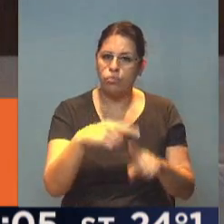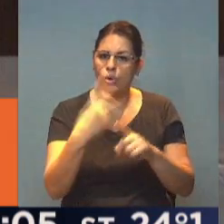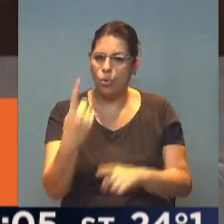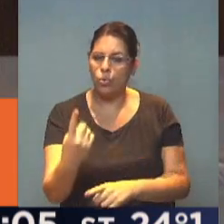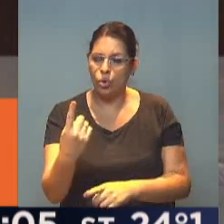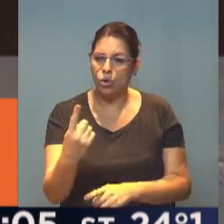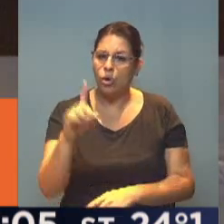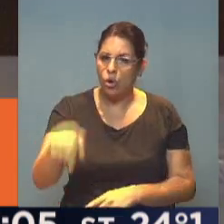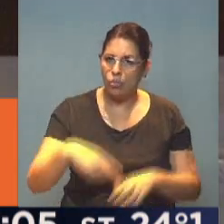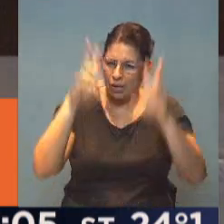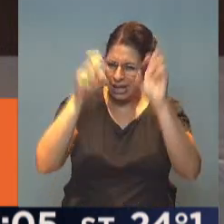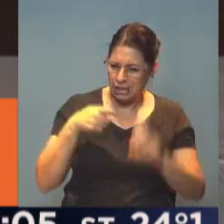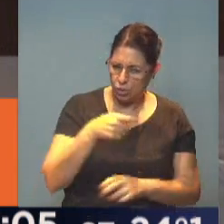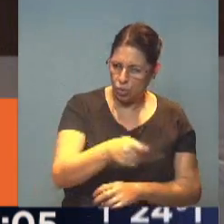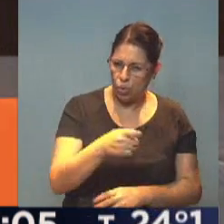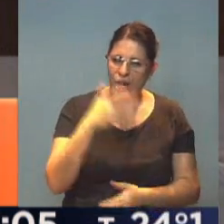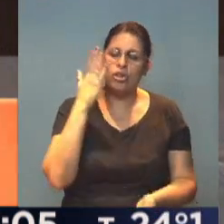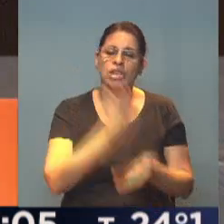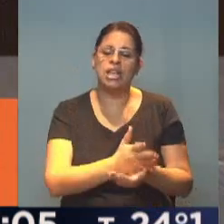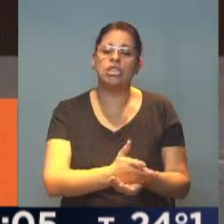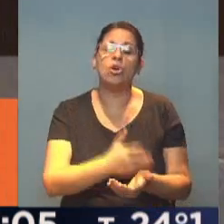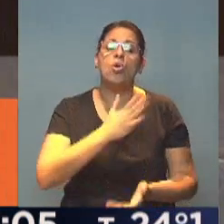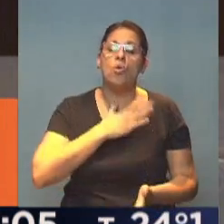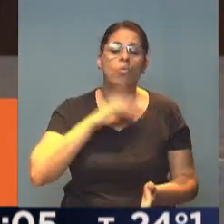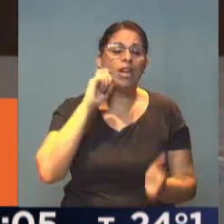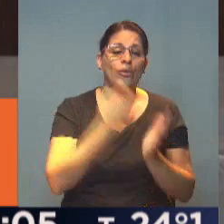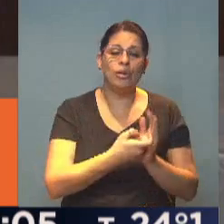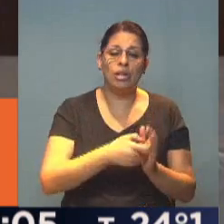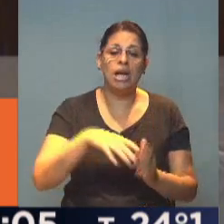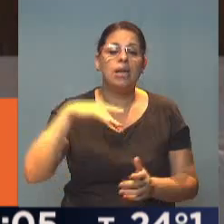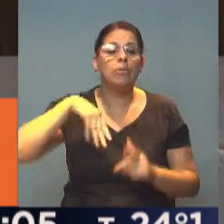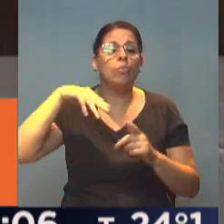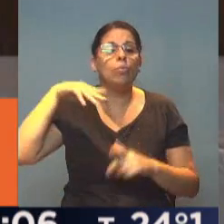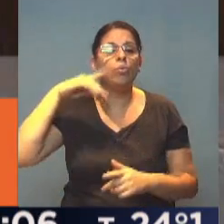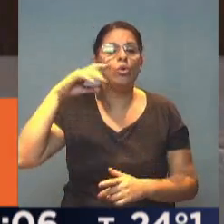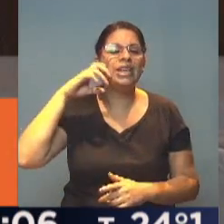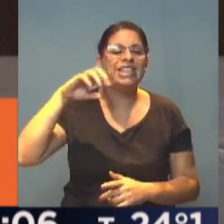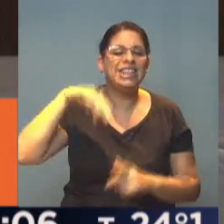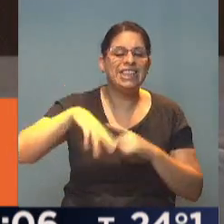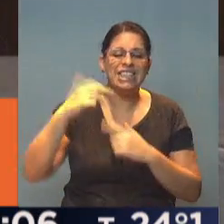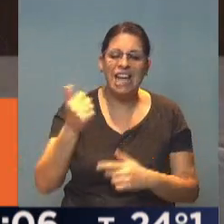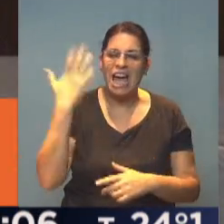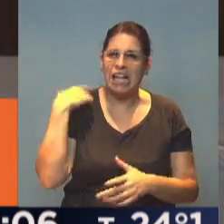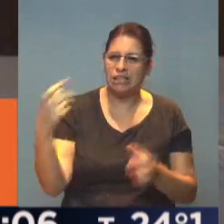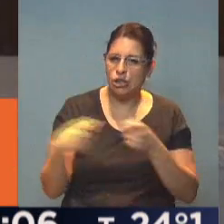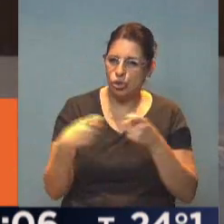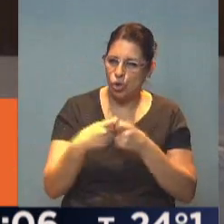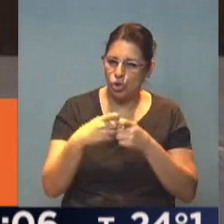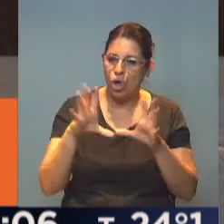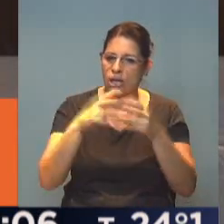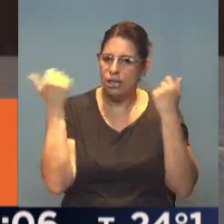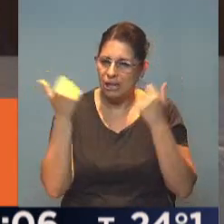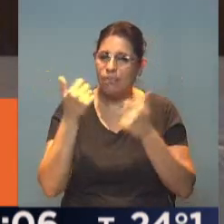en un caso juzgado por delitos de lesa humanidad. Concretamente, se trata de Luis Muña por su coautoría en la desaparición y